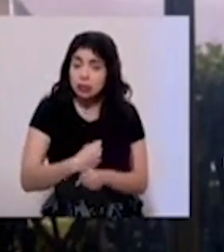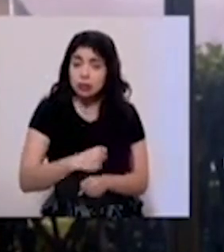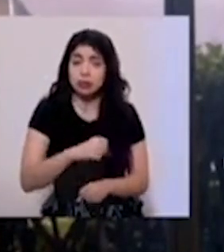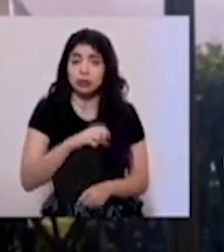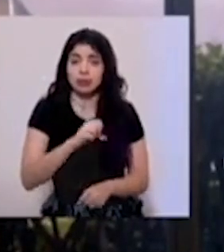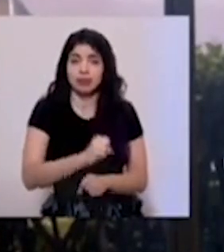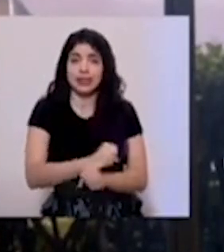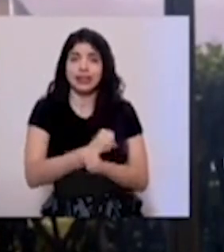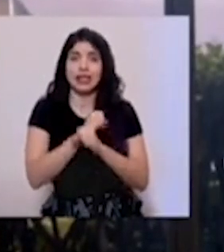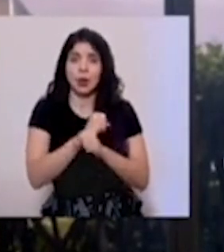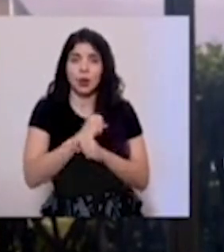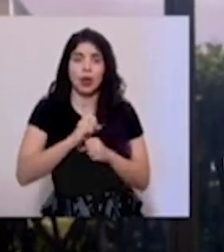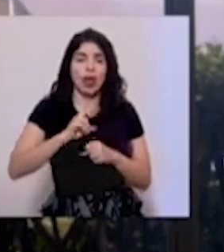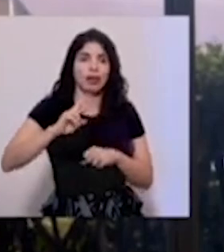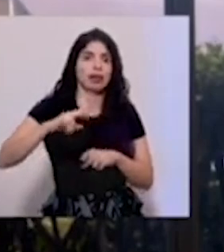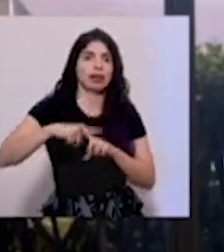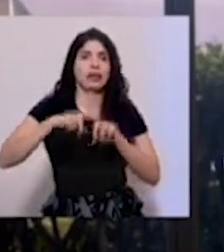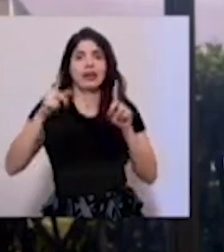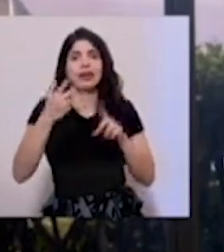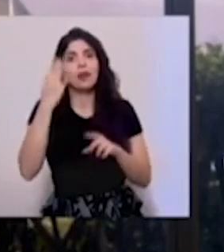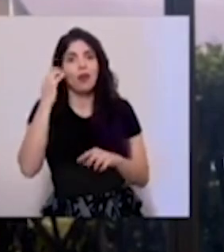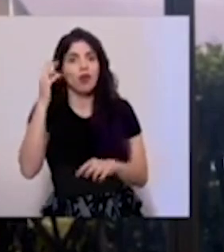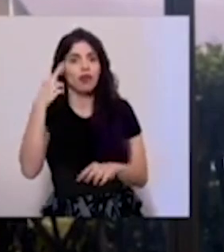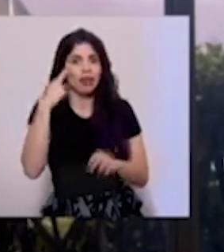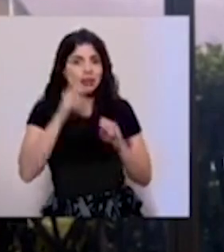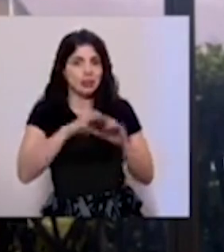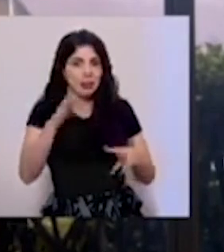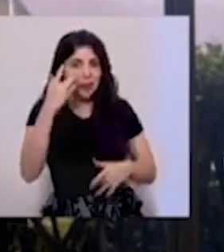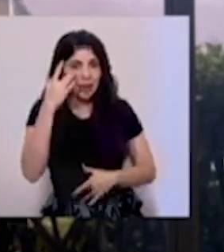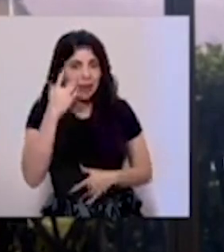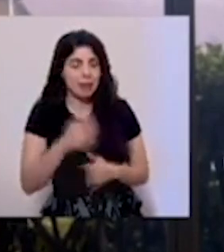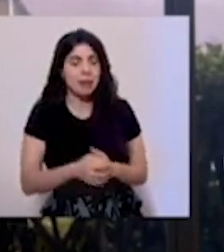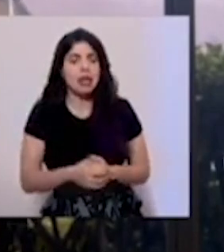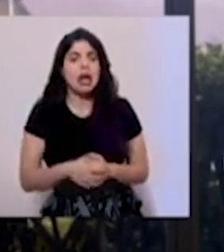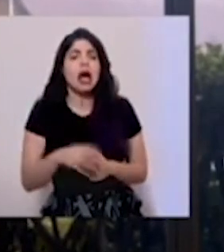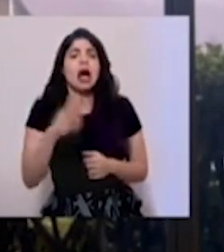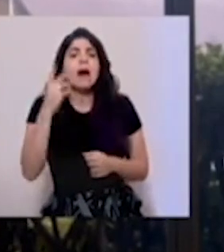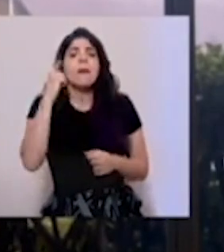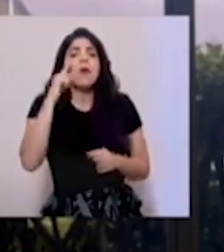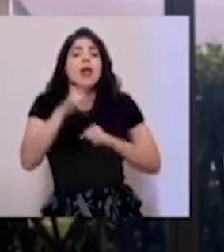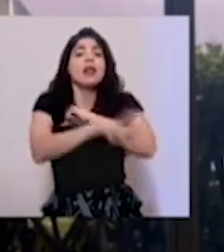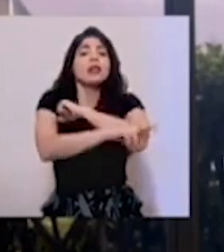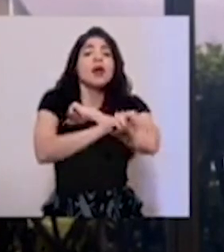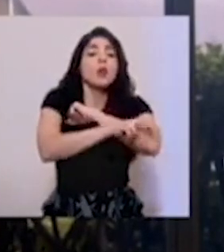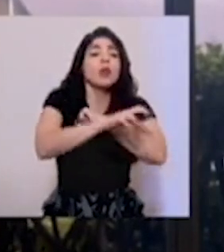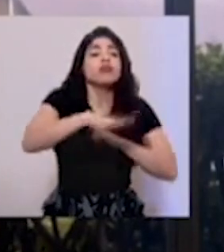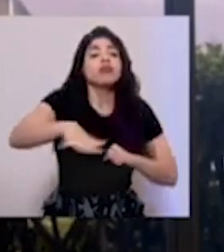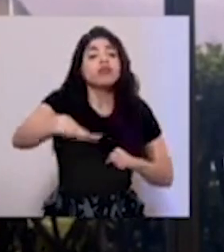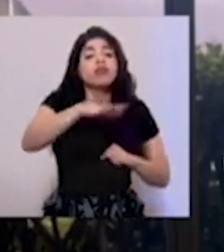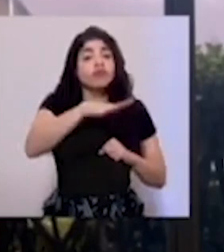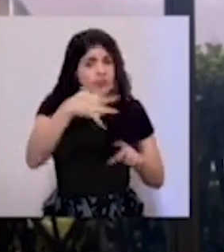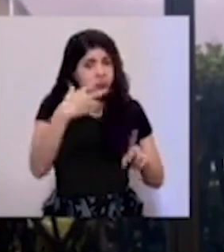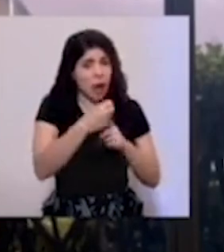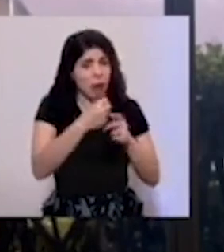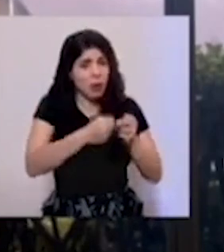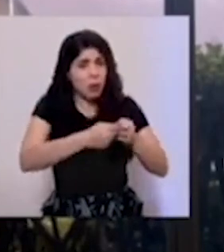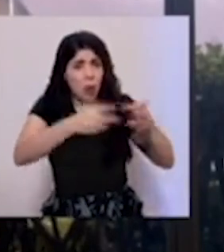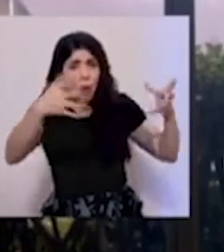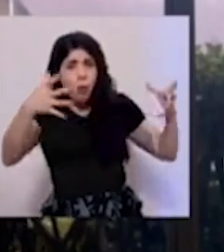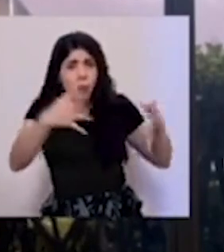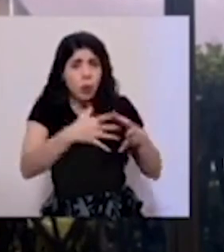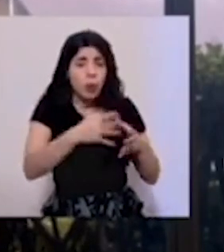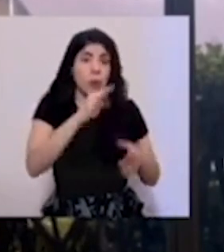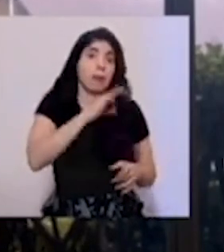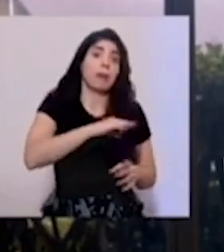que ustedes han desarrollado con motivo de la pandemia, en la tendencia delincuencial del país? ¿Cuánto ha afectado, para